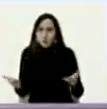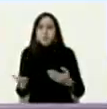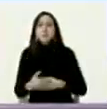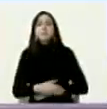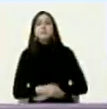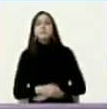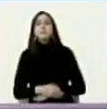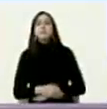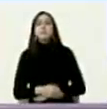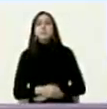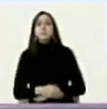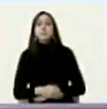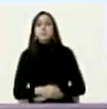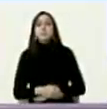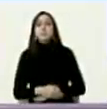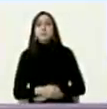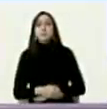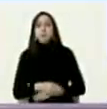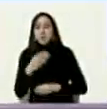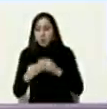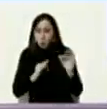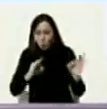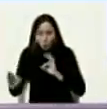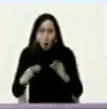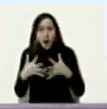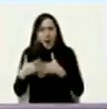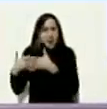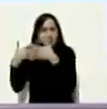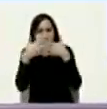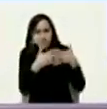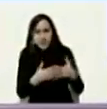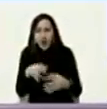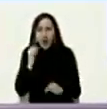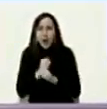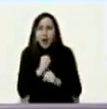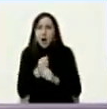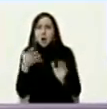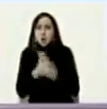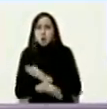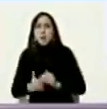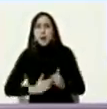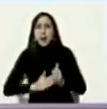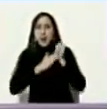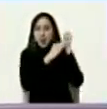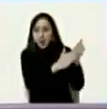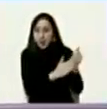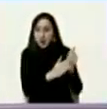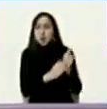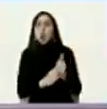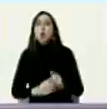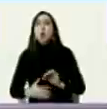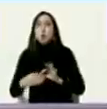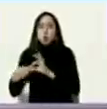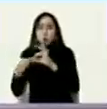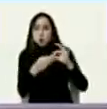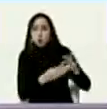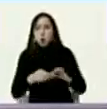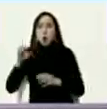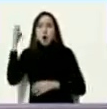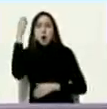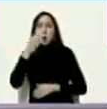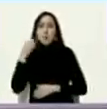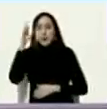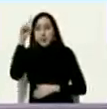entrado en la estrategia estadounidense y de las élites de la Unión Europea contra la revolución bolivariana